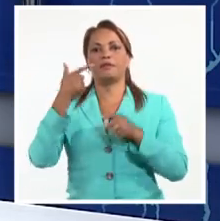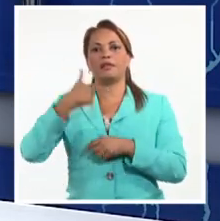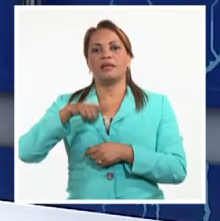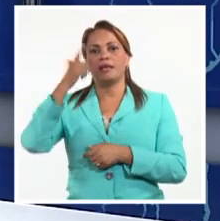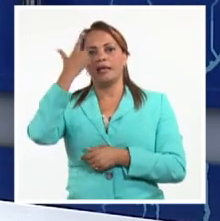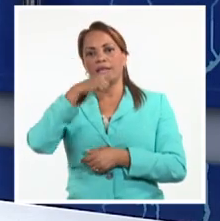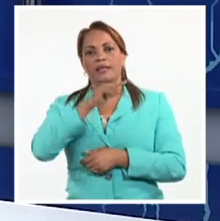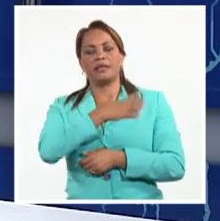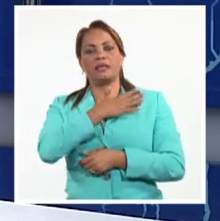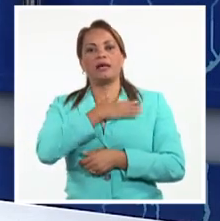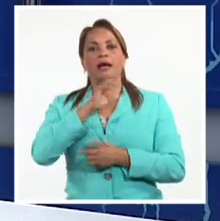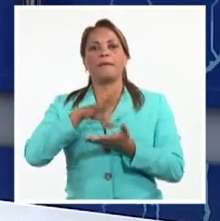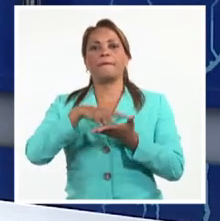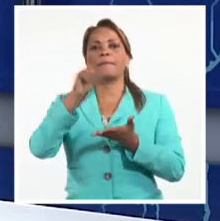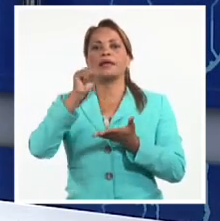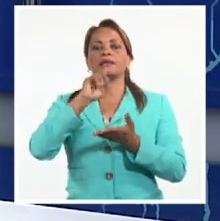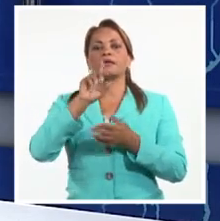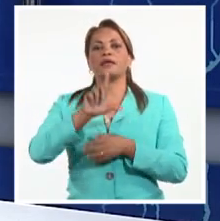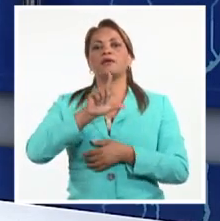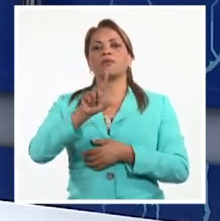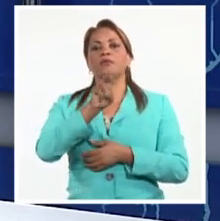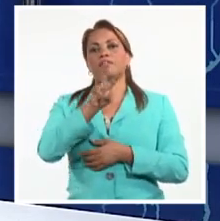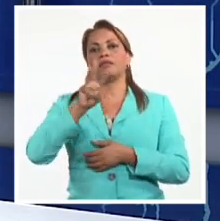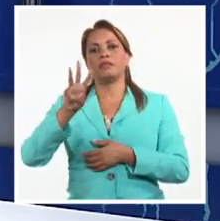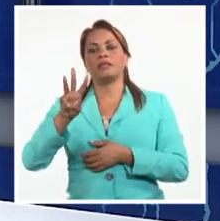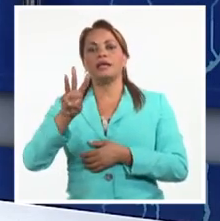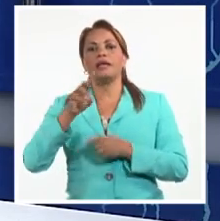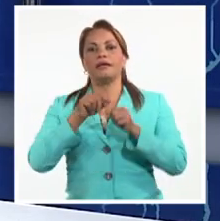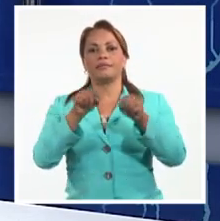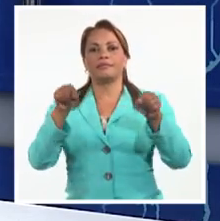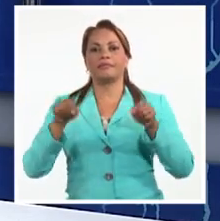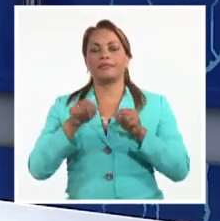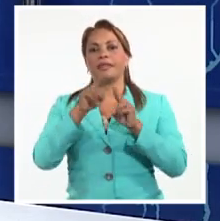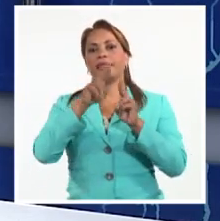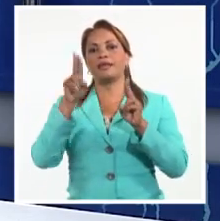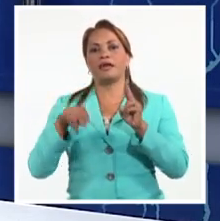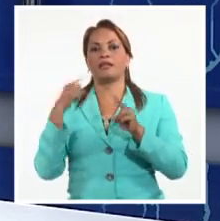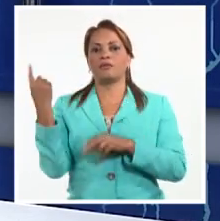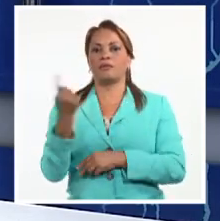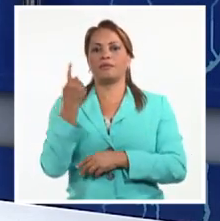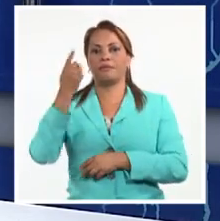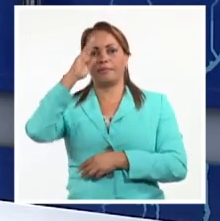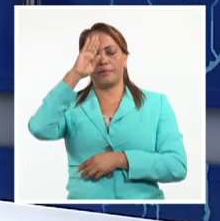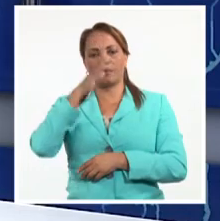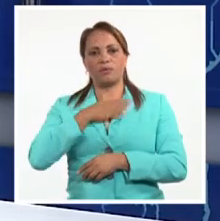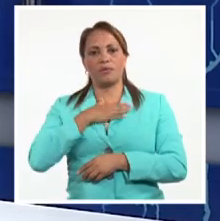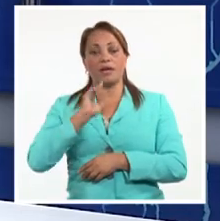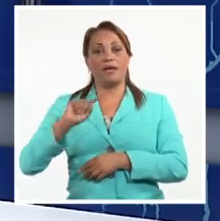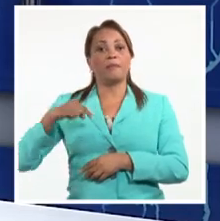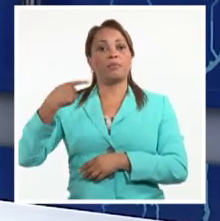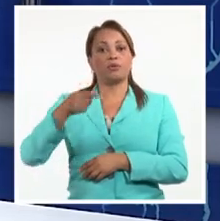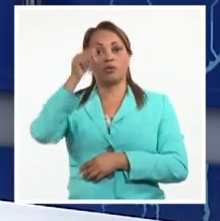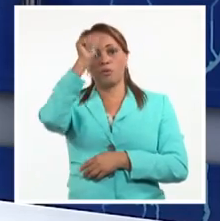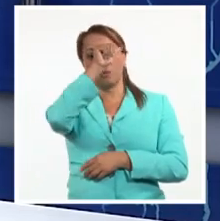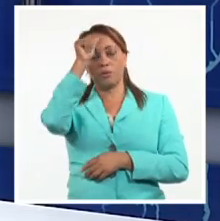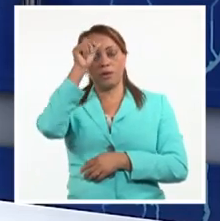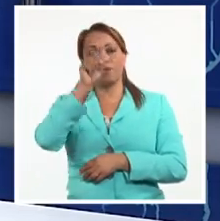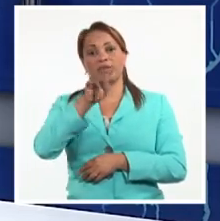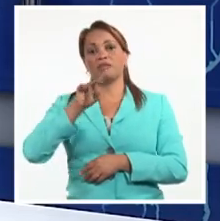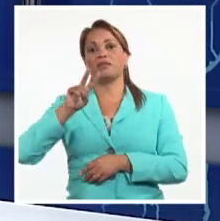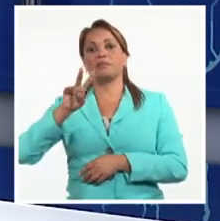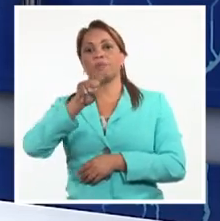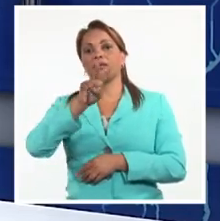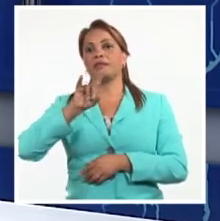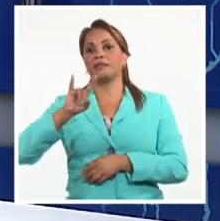este lunes 23 de enero en la Sala Avellaneda del Teatro Nacional de Cuba y el próximo domingo 29 de enero